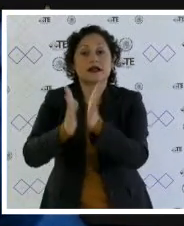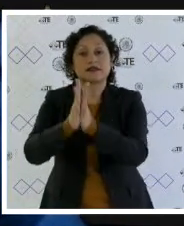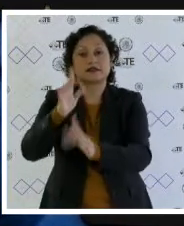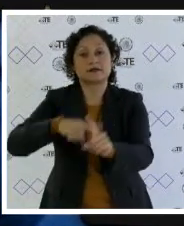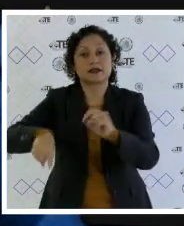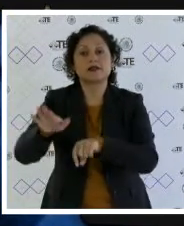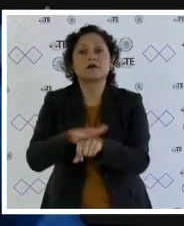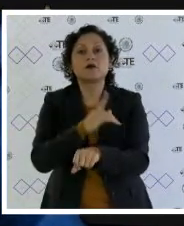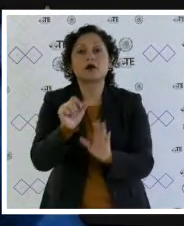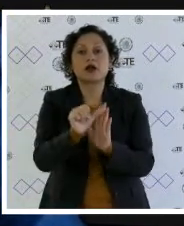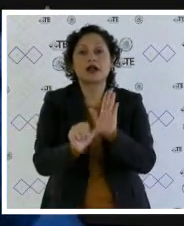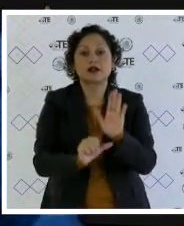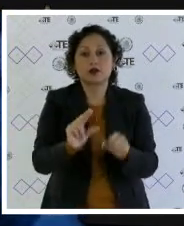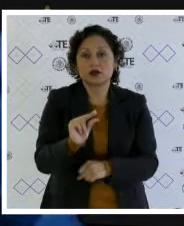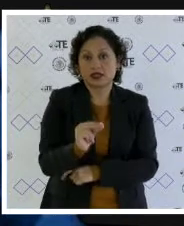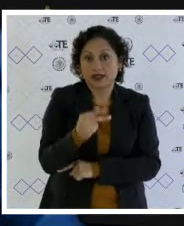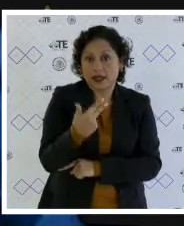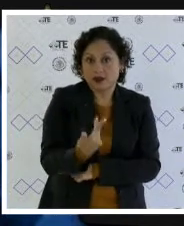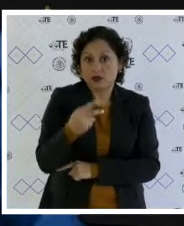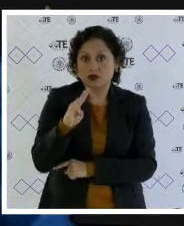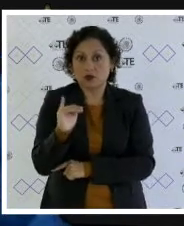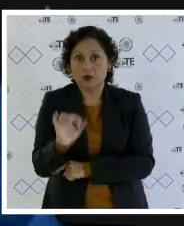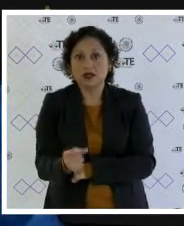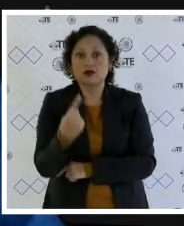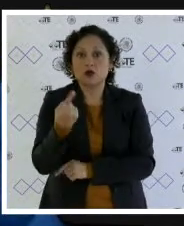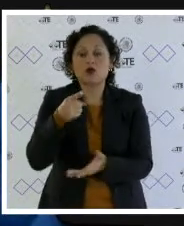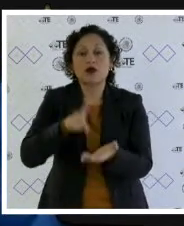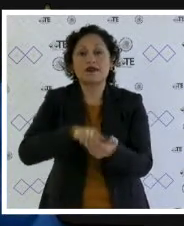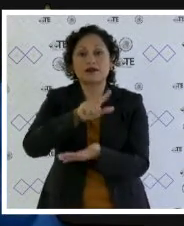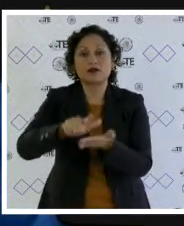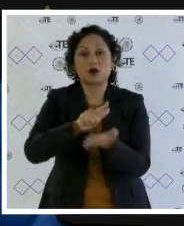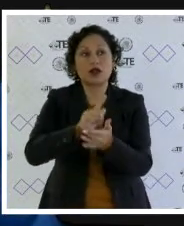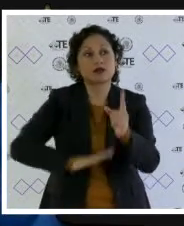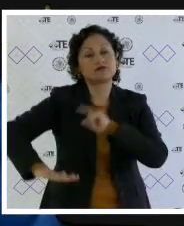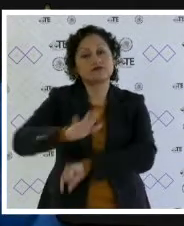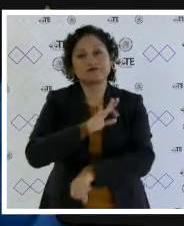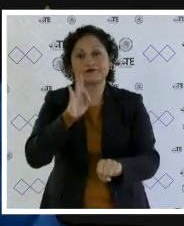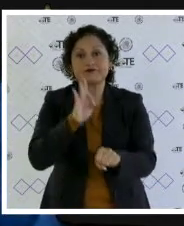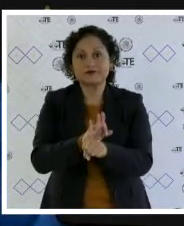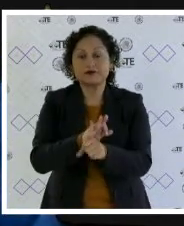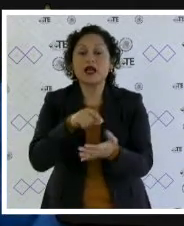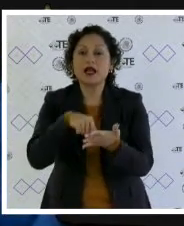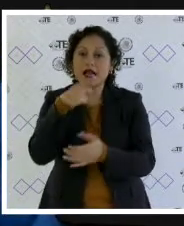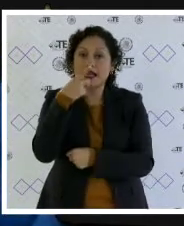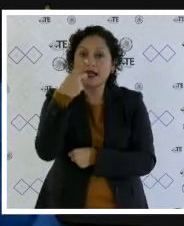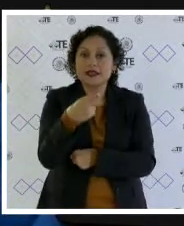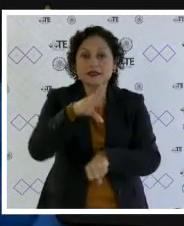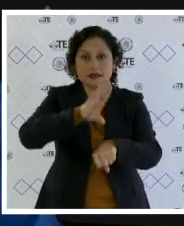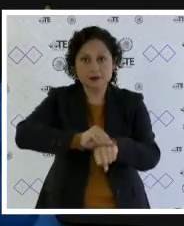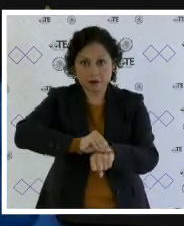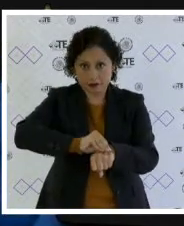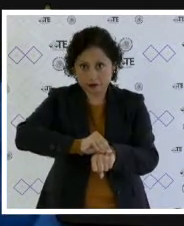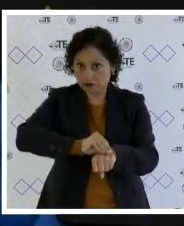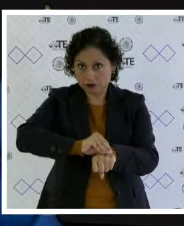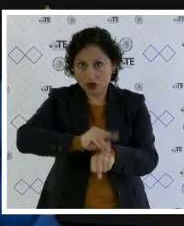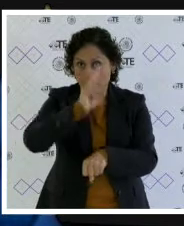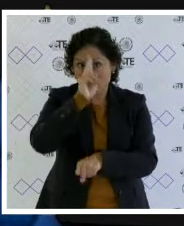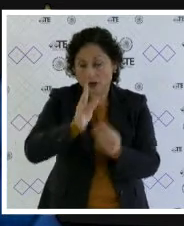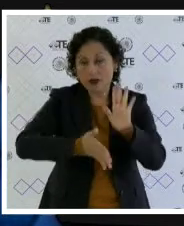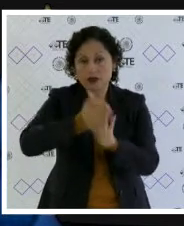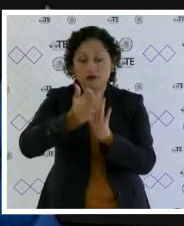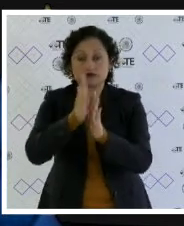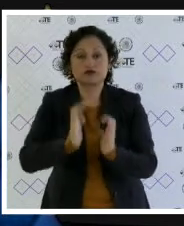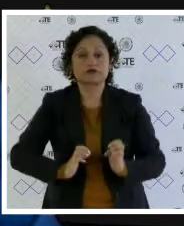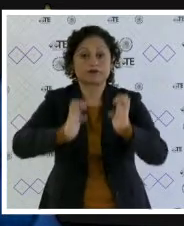artículo 88 bis 1 de la ley ambiental prohíbe expresamente la edificación en áreas verdes o la realización de